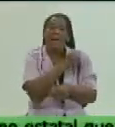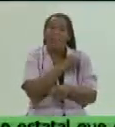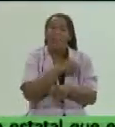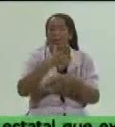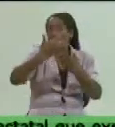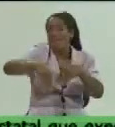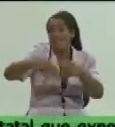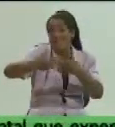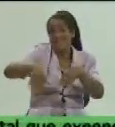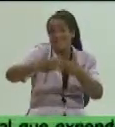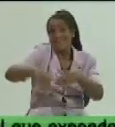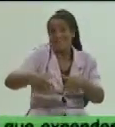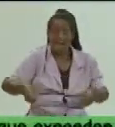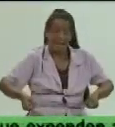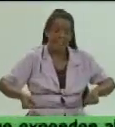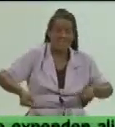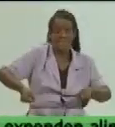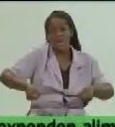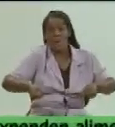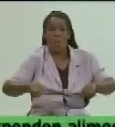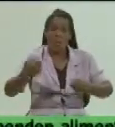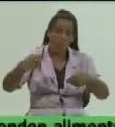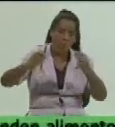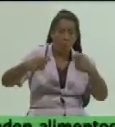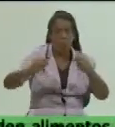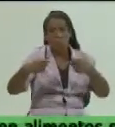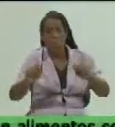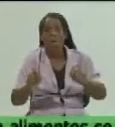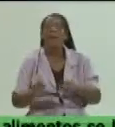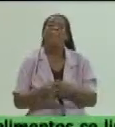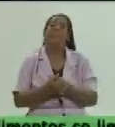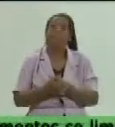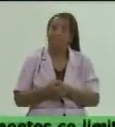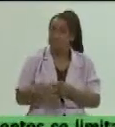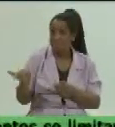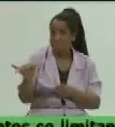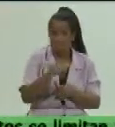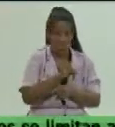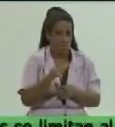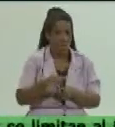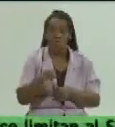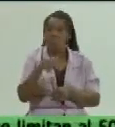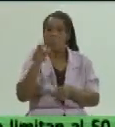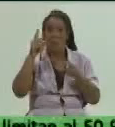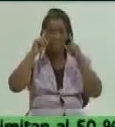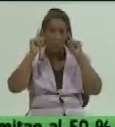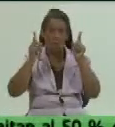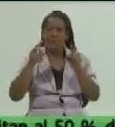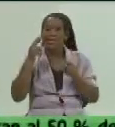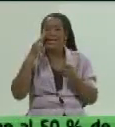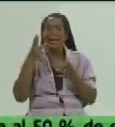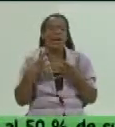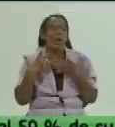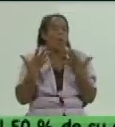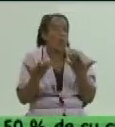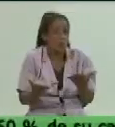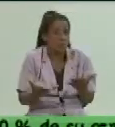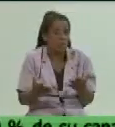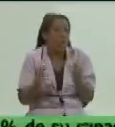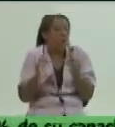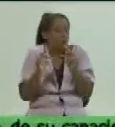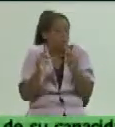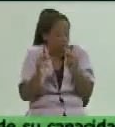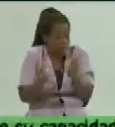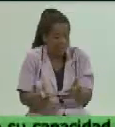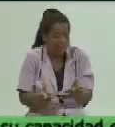estos los carretilleros que tenemos por ahí o sea que esta nueva política reconoce una vez más planteo